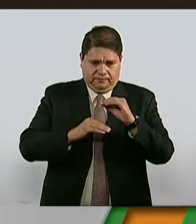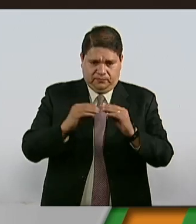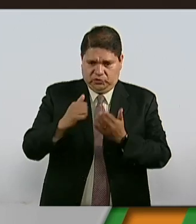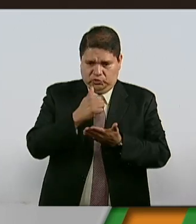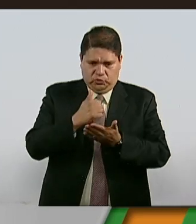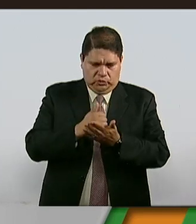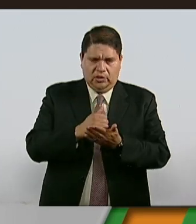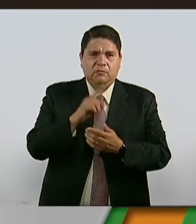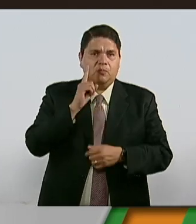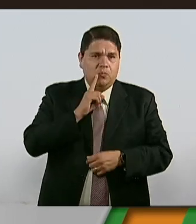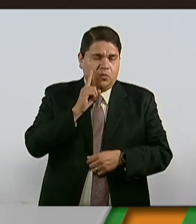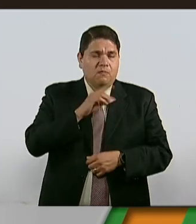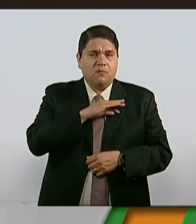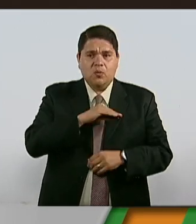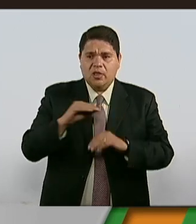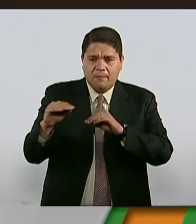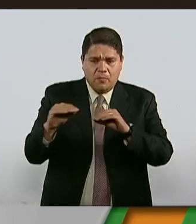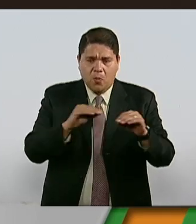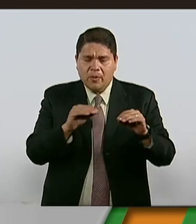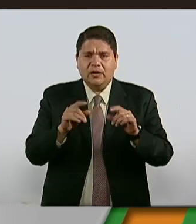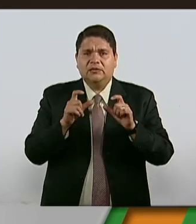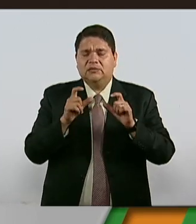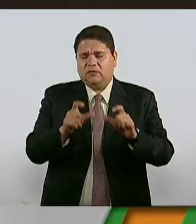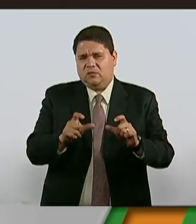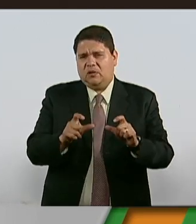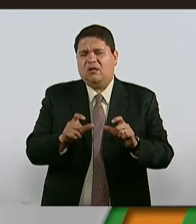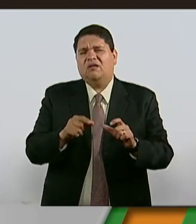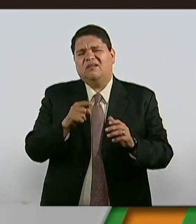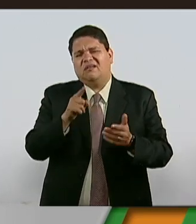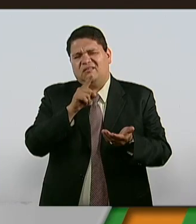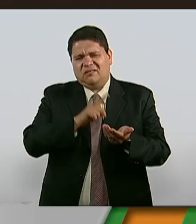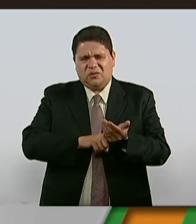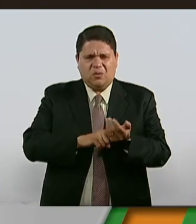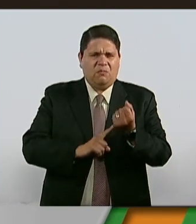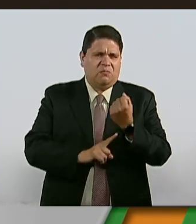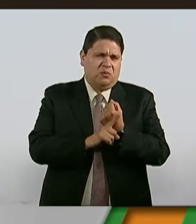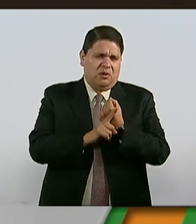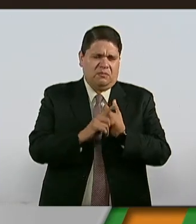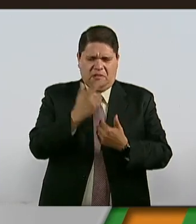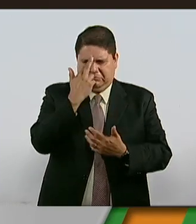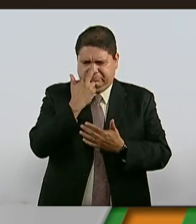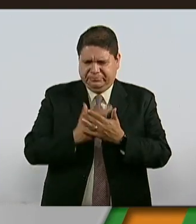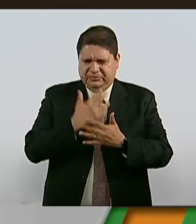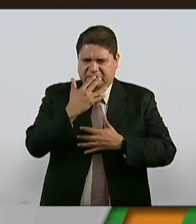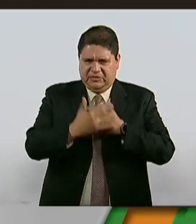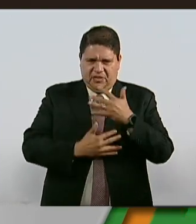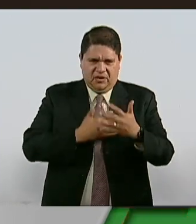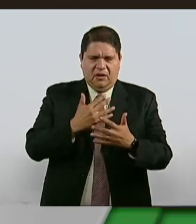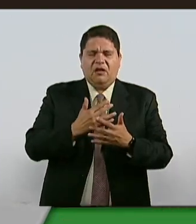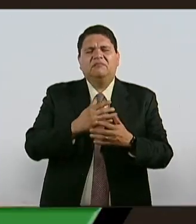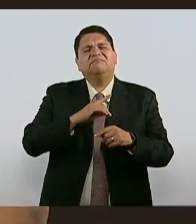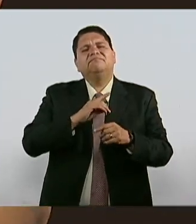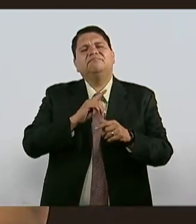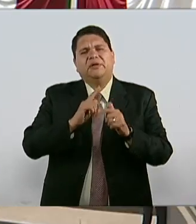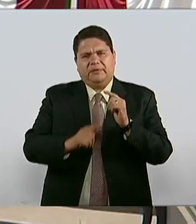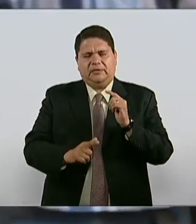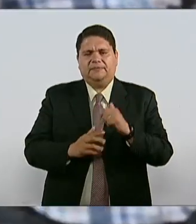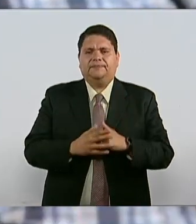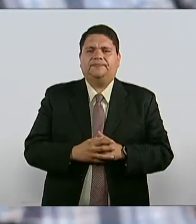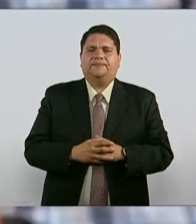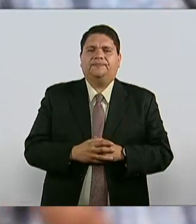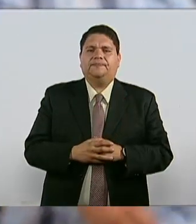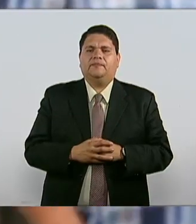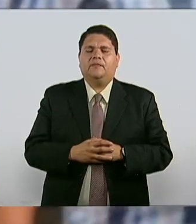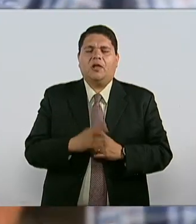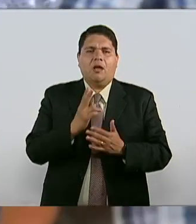con movilidad segura y así combatir las violencias desde la planeación. Este proyecto